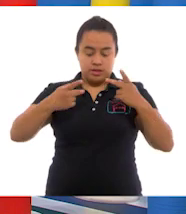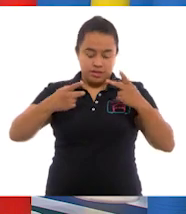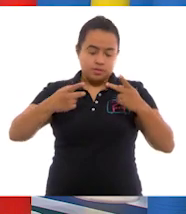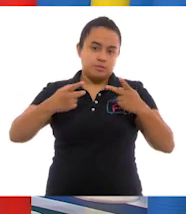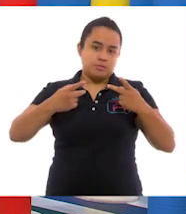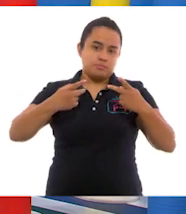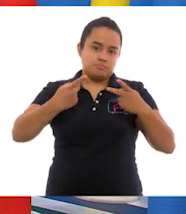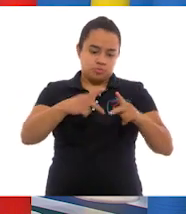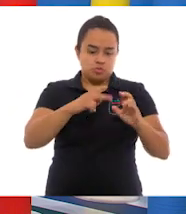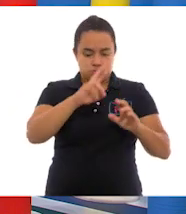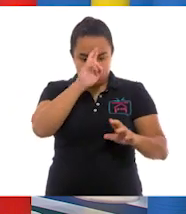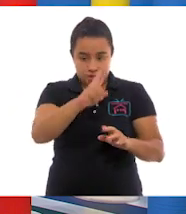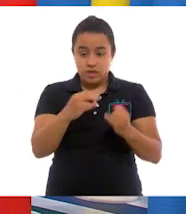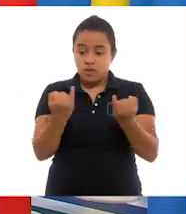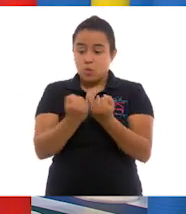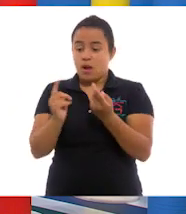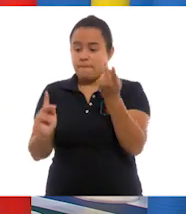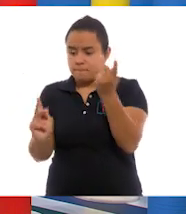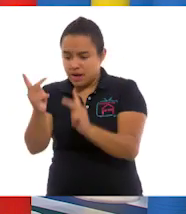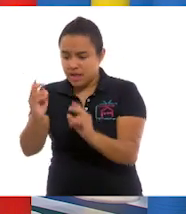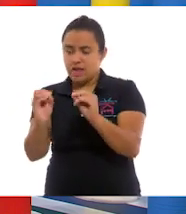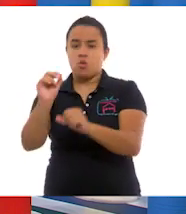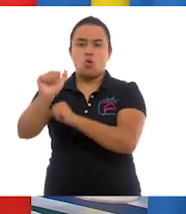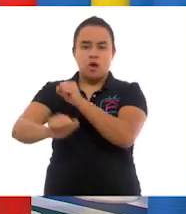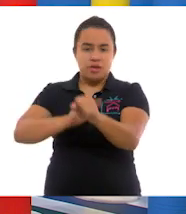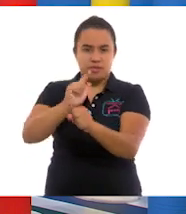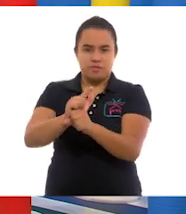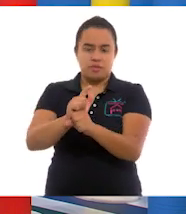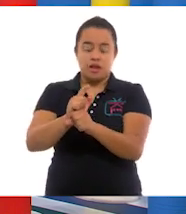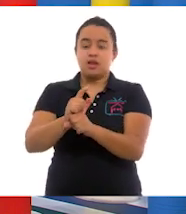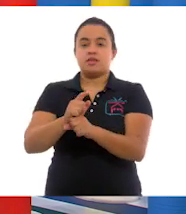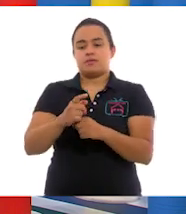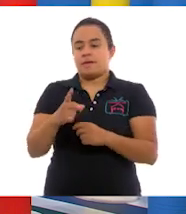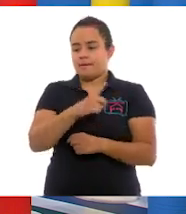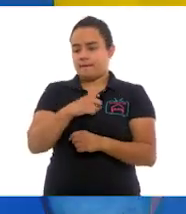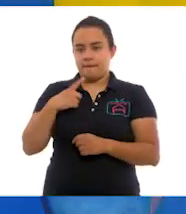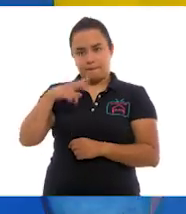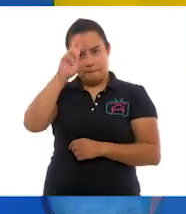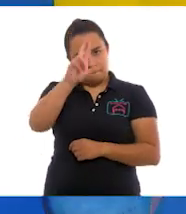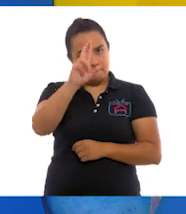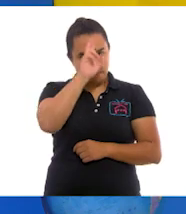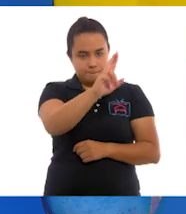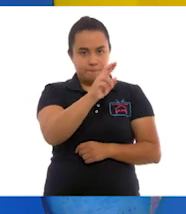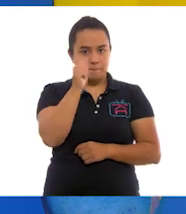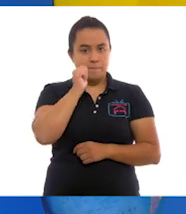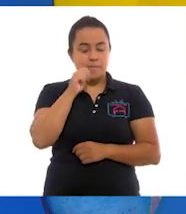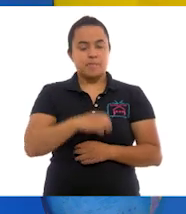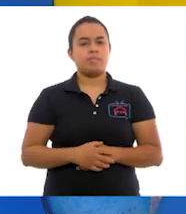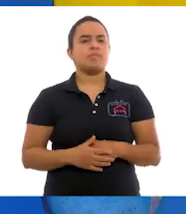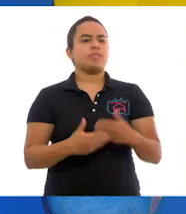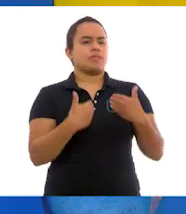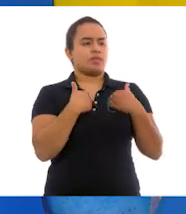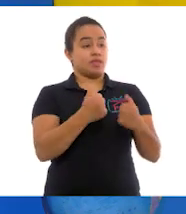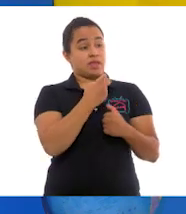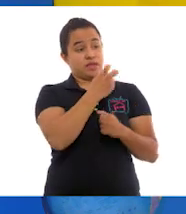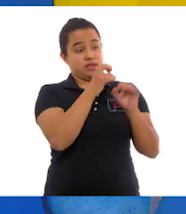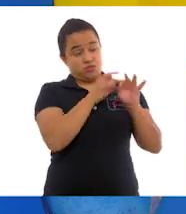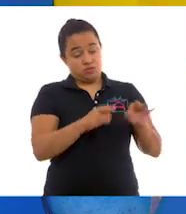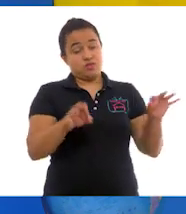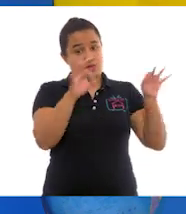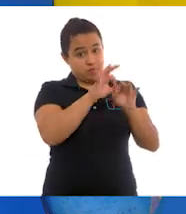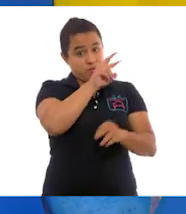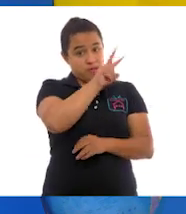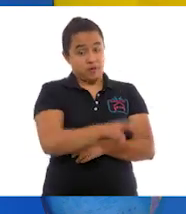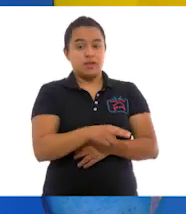animales, plantas y de todos los seres vivos con quienes compartimos en el planeta. Comprender eso es fundamental,